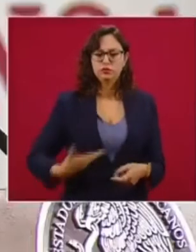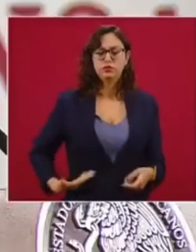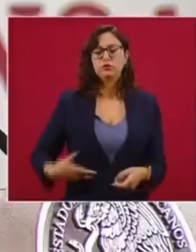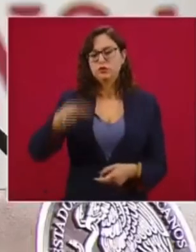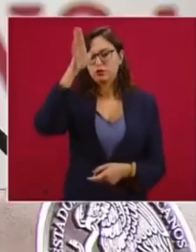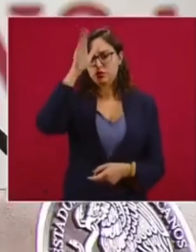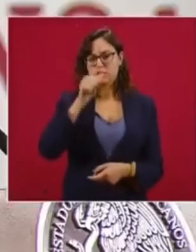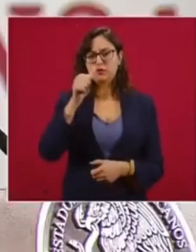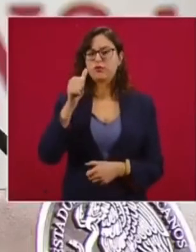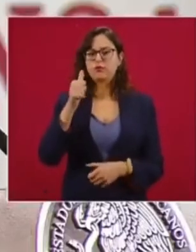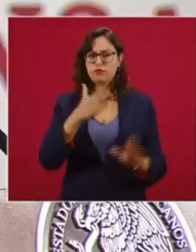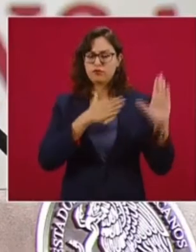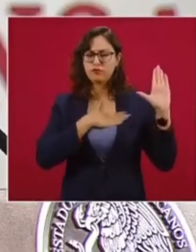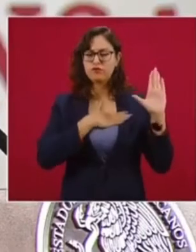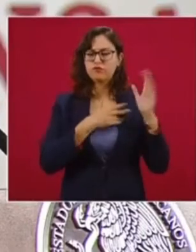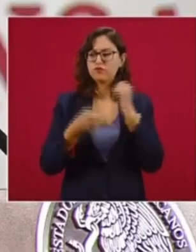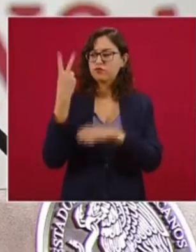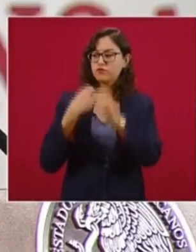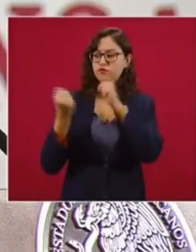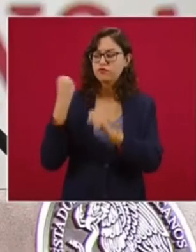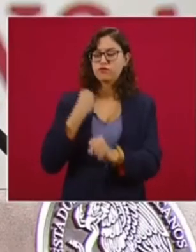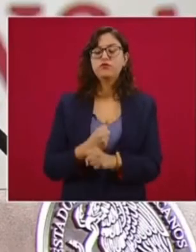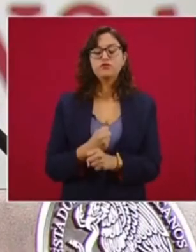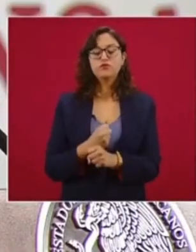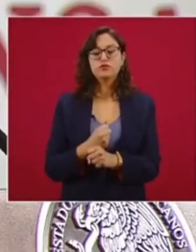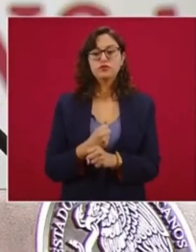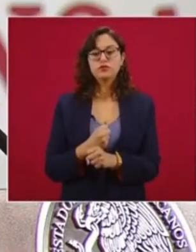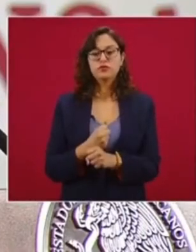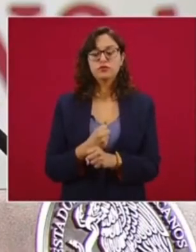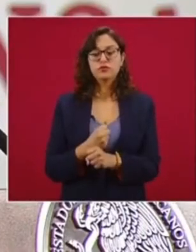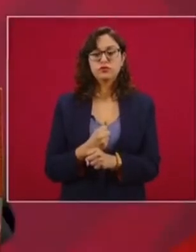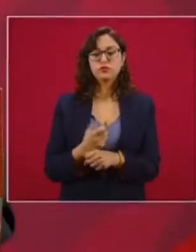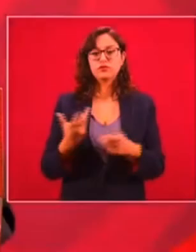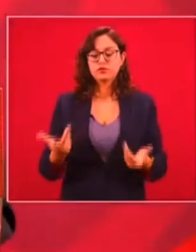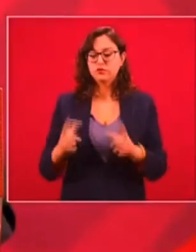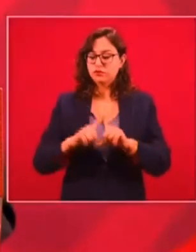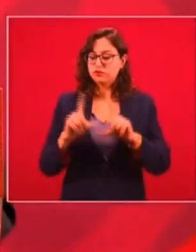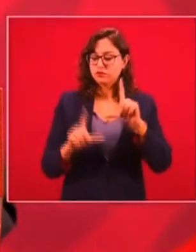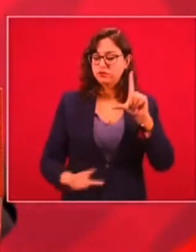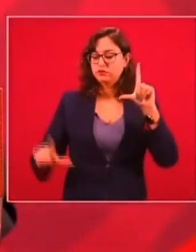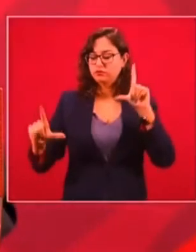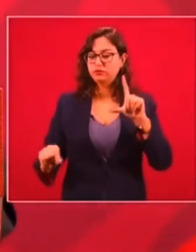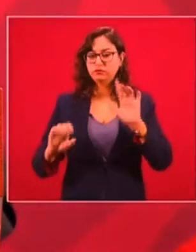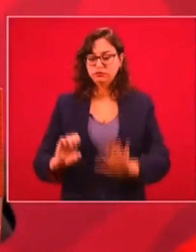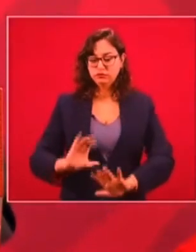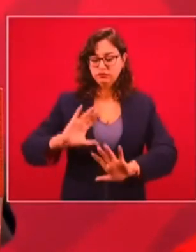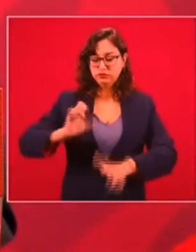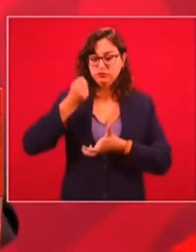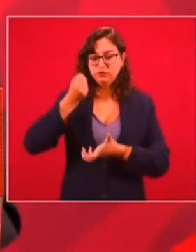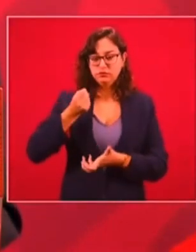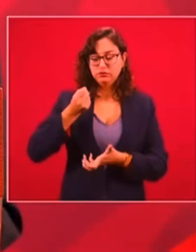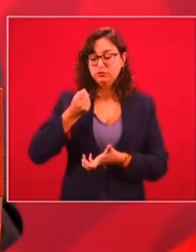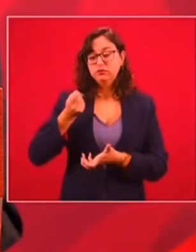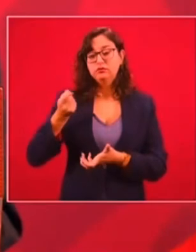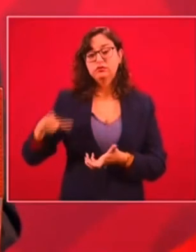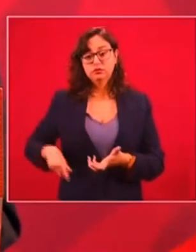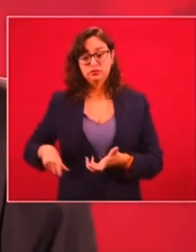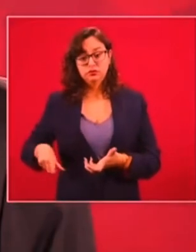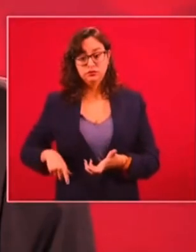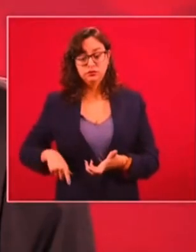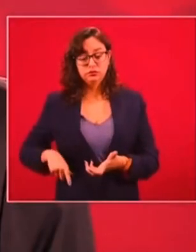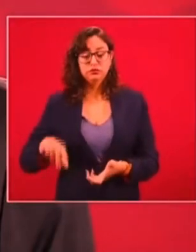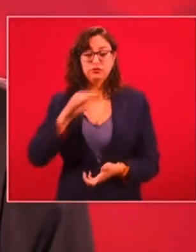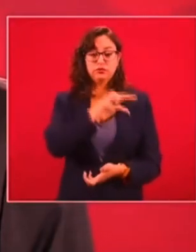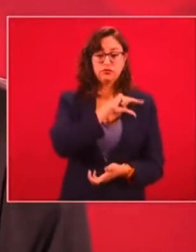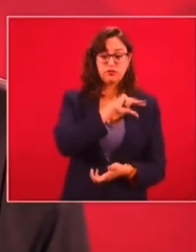Hace ya también casi dos años de poder promover que la inversión de nuestro país, pública y privada, llegase al 25%